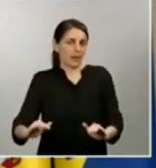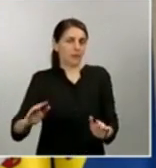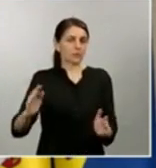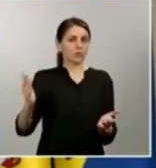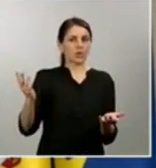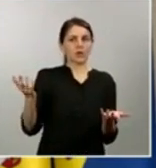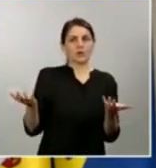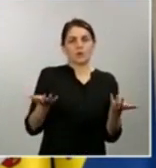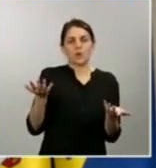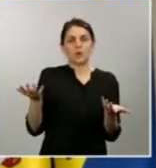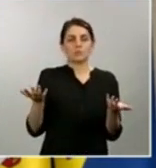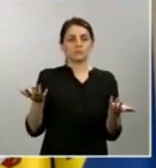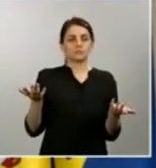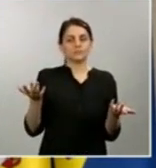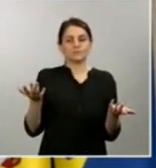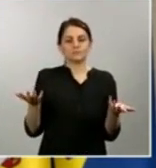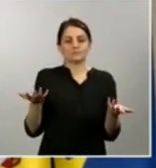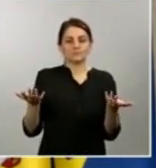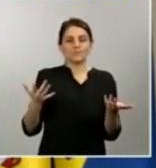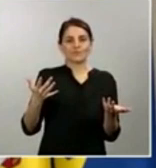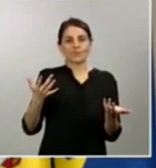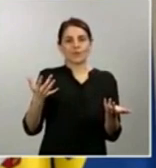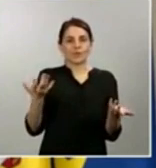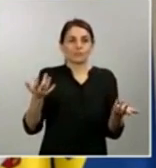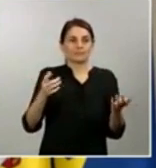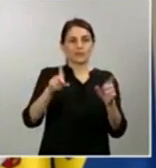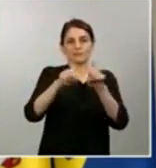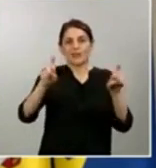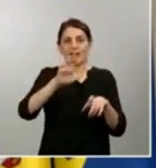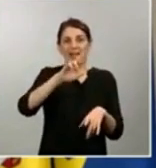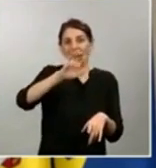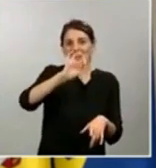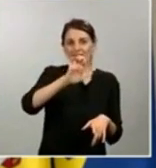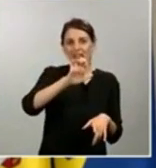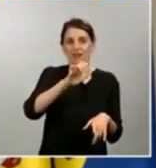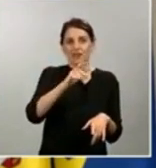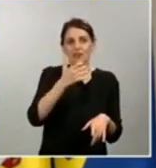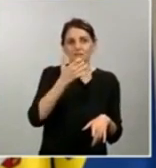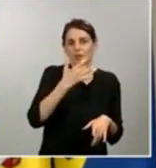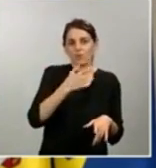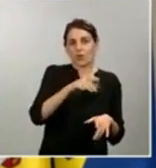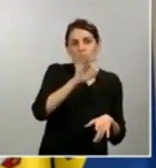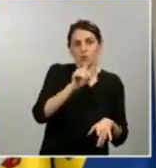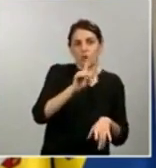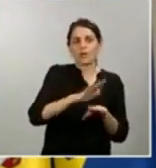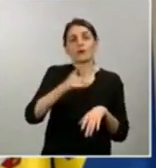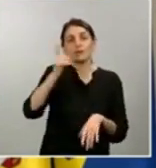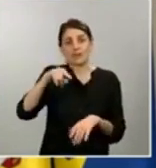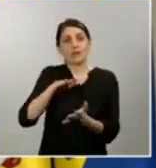un ERTE por fuerza mayor, van a tener también impactos de actividad. Aquí, en el último decreto ley,